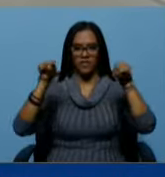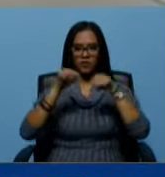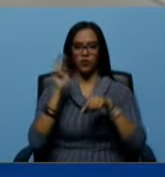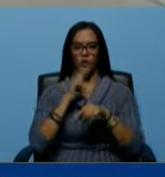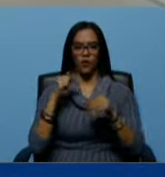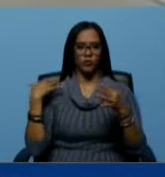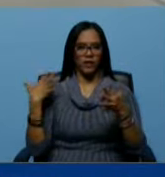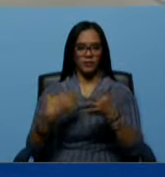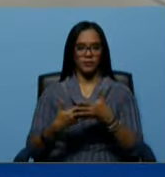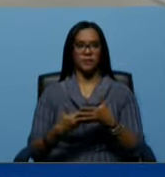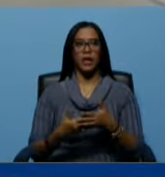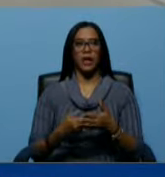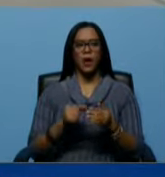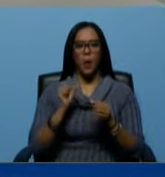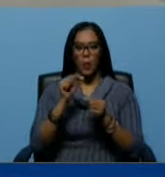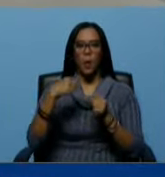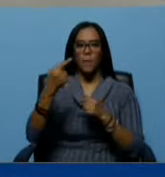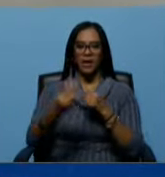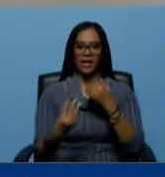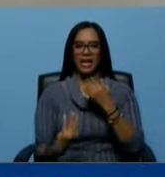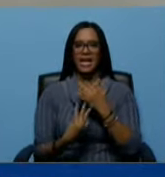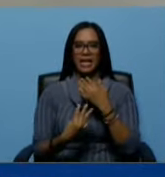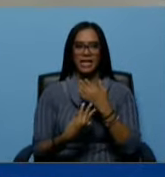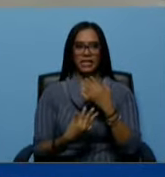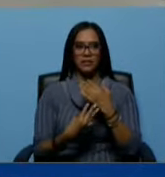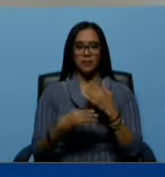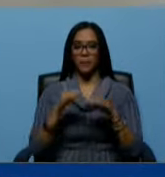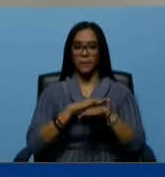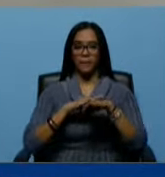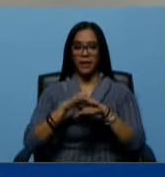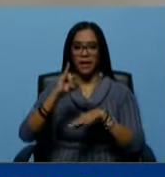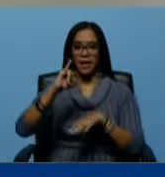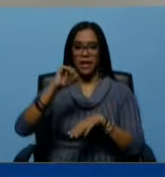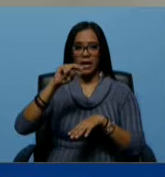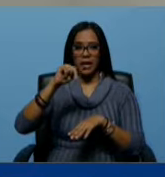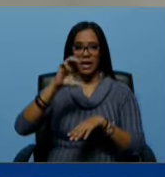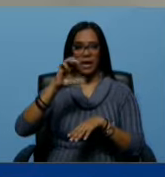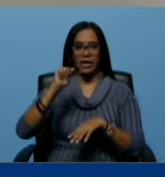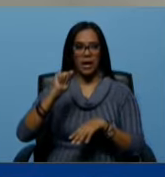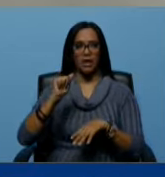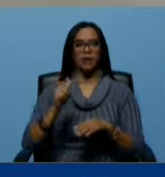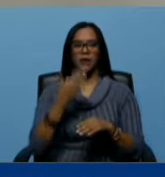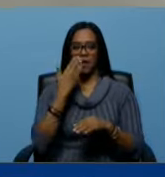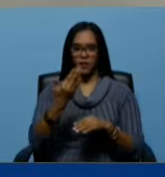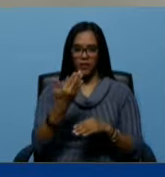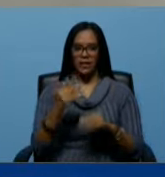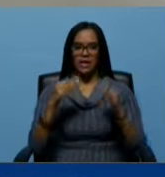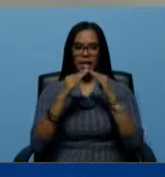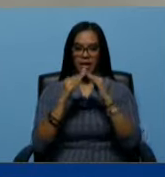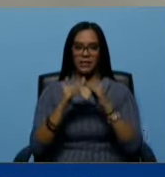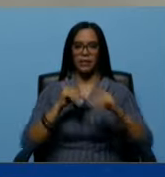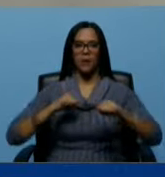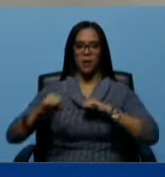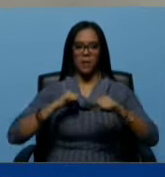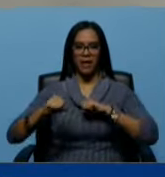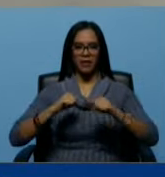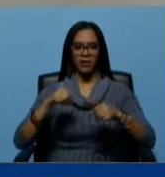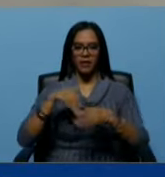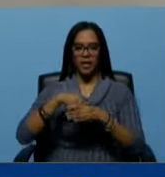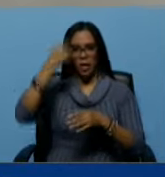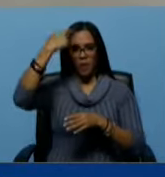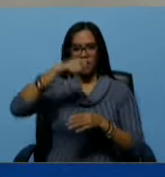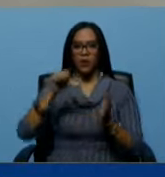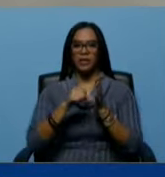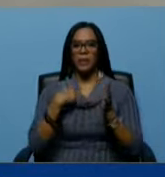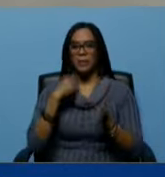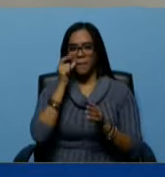poquito más allá quedaba el INSE, el INCA, perdón. Y frente al INCO a la casa del movimiento electoral del pueblo donde mi papá me llevaba con